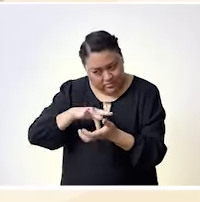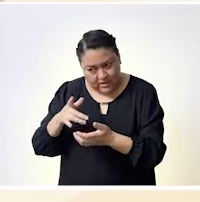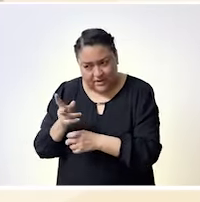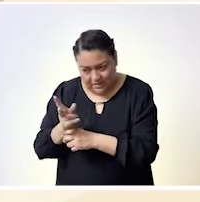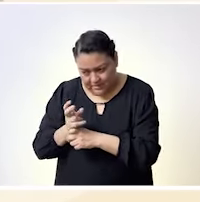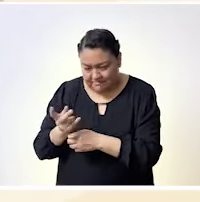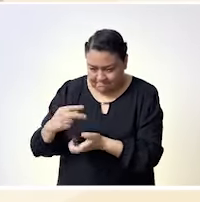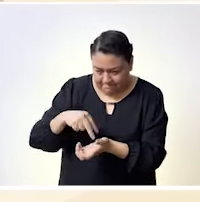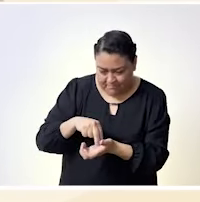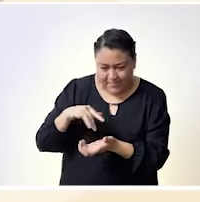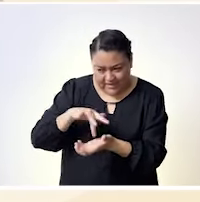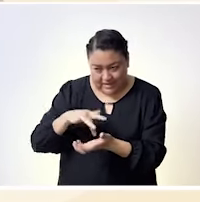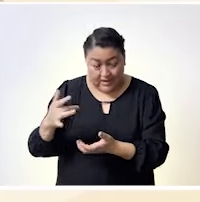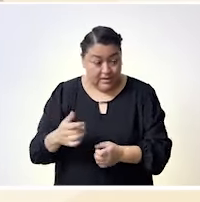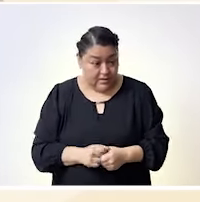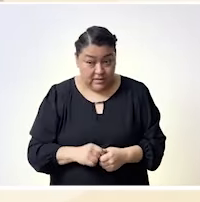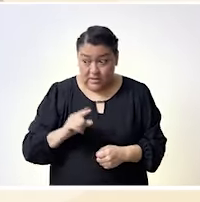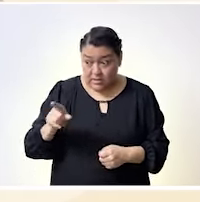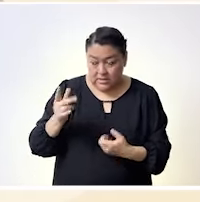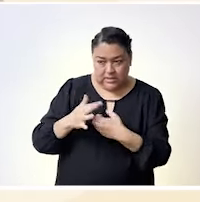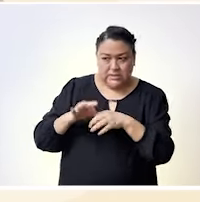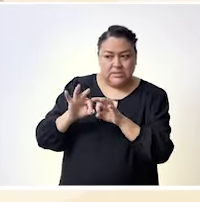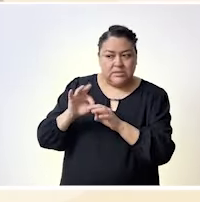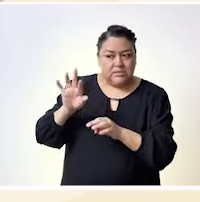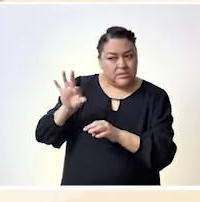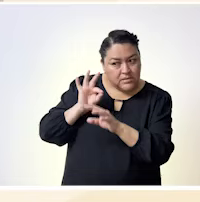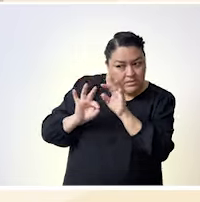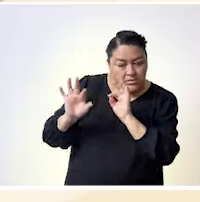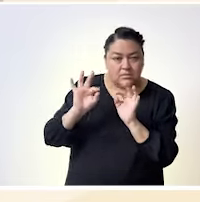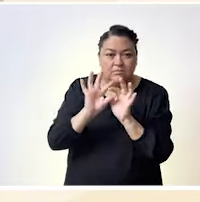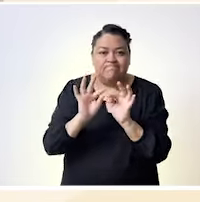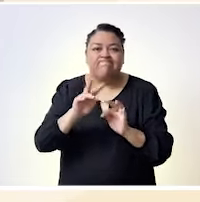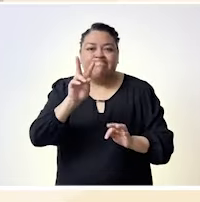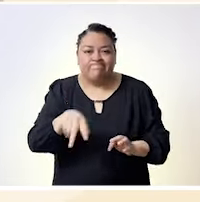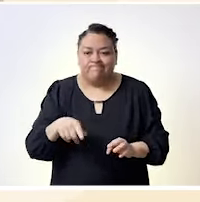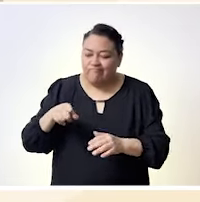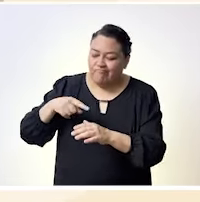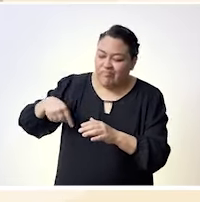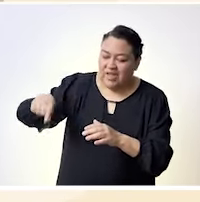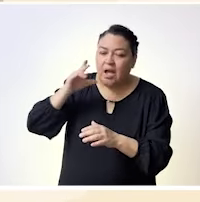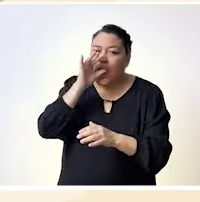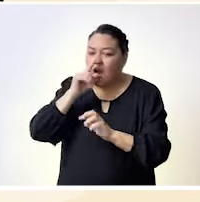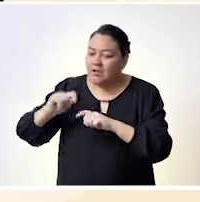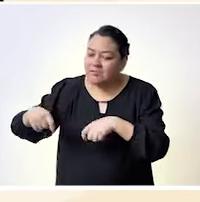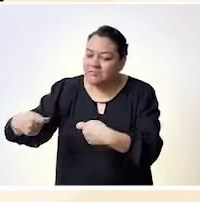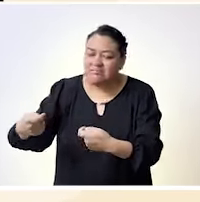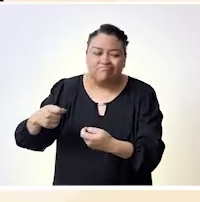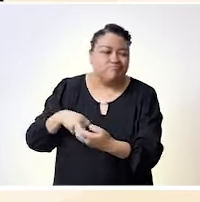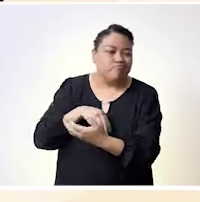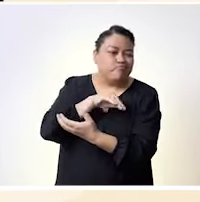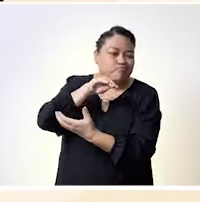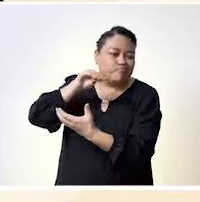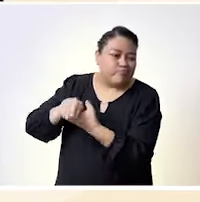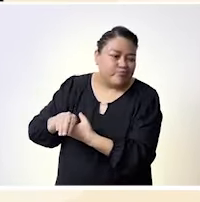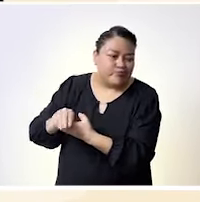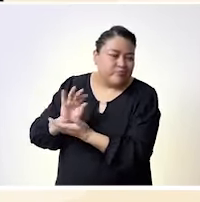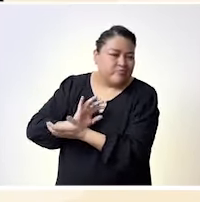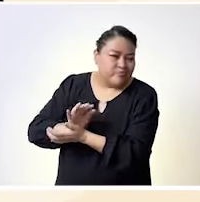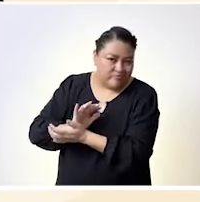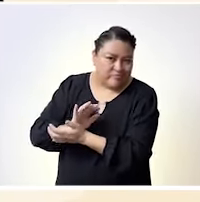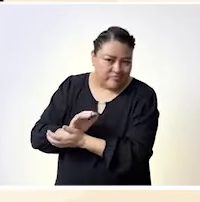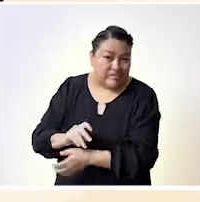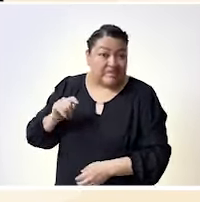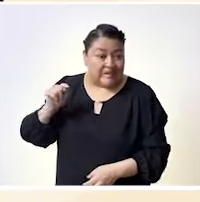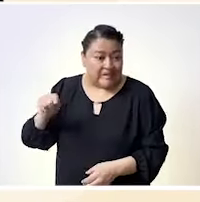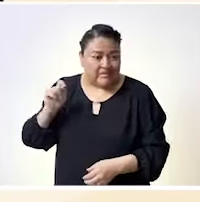Hola a todas y todos. Muchas gracias, muchas gracias, Paola, por invitación y el consejo. Pues, yo voy a primero ir tocando